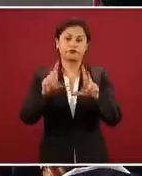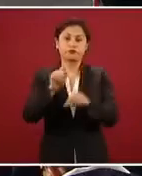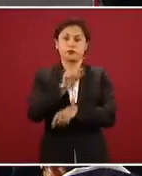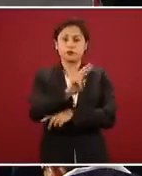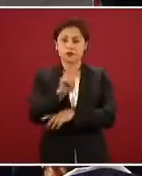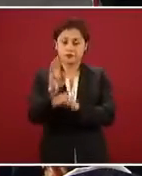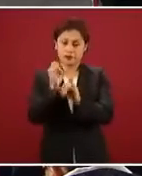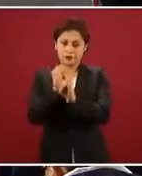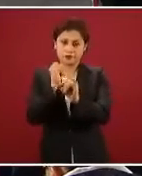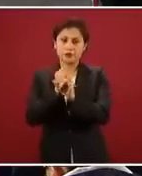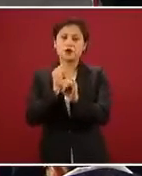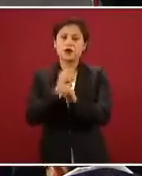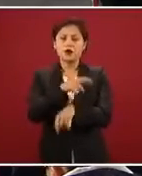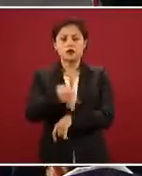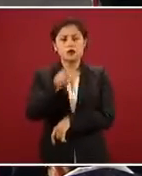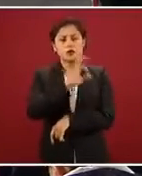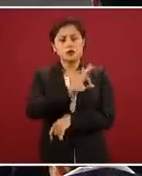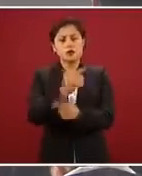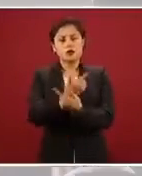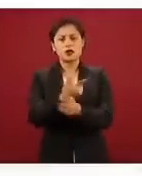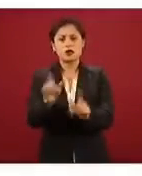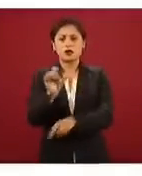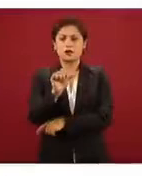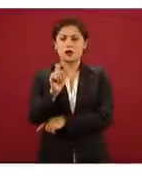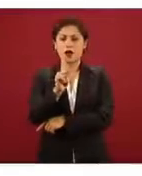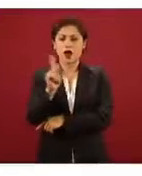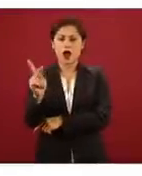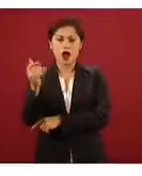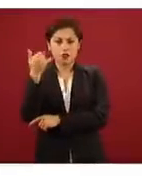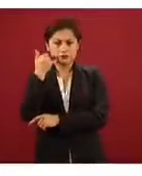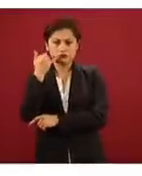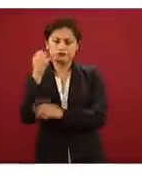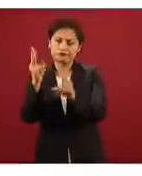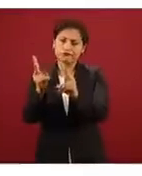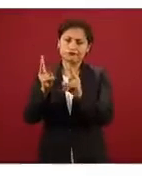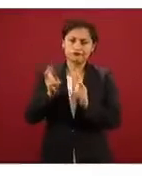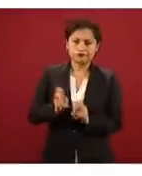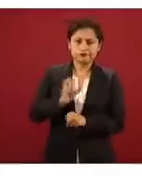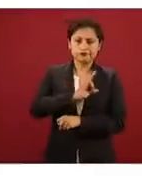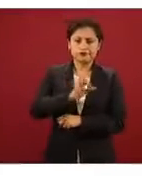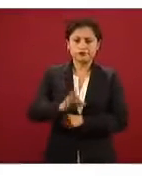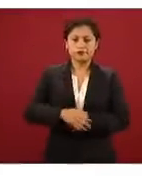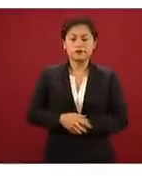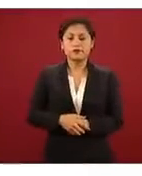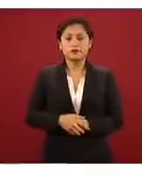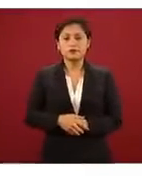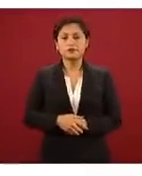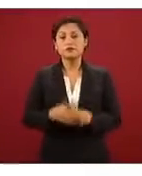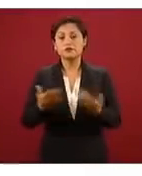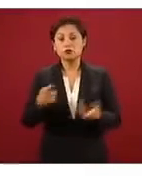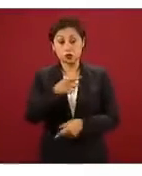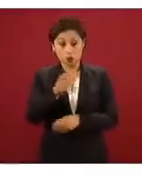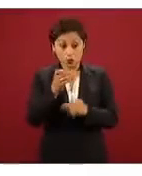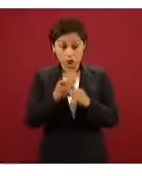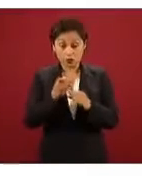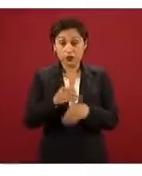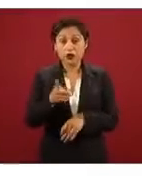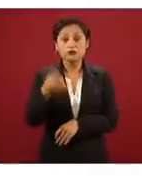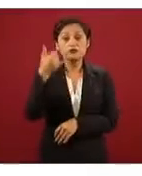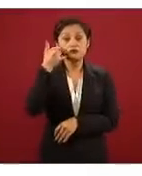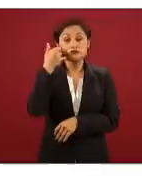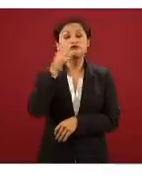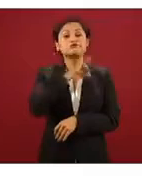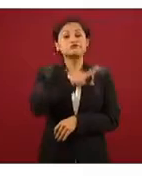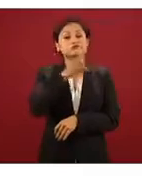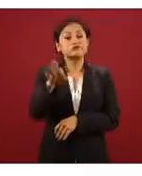aplicación de teléfono inteligente. Quienes en este momento tienen un teléfono a la mano pueden